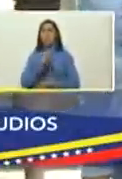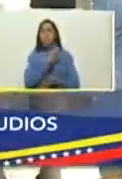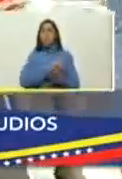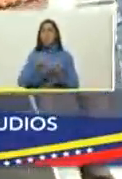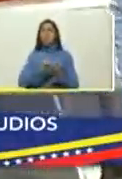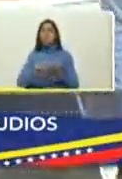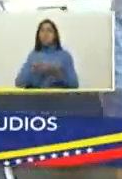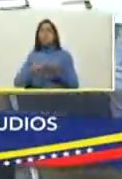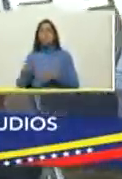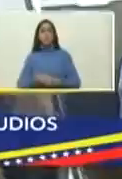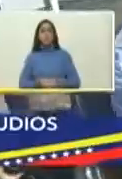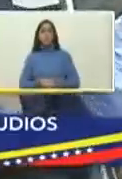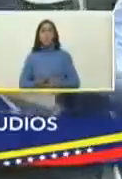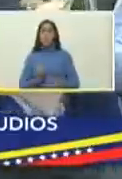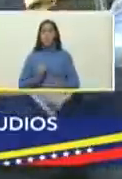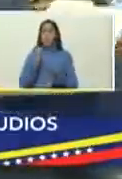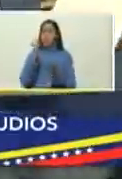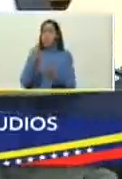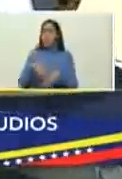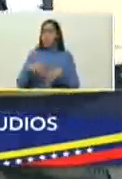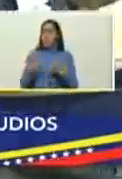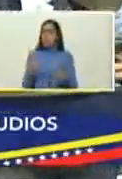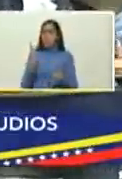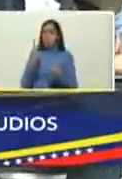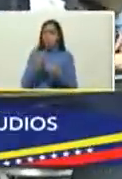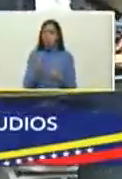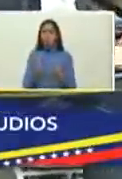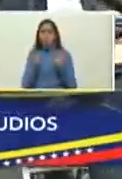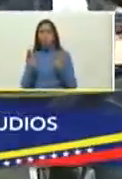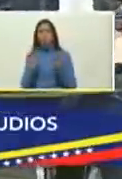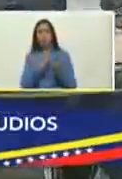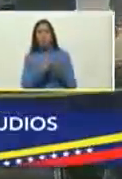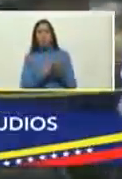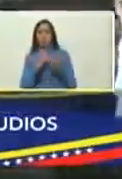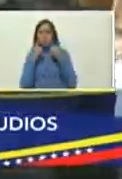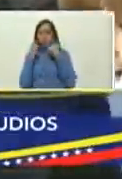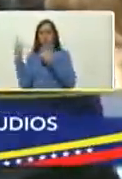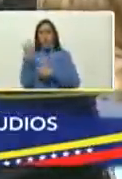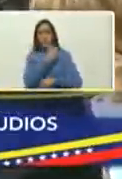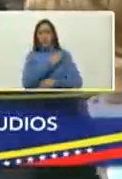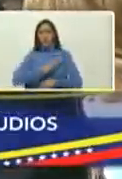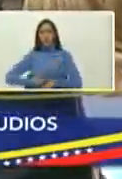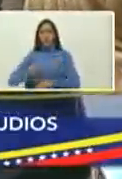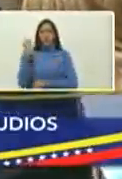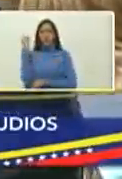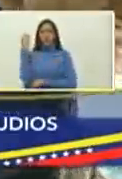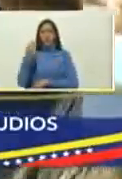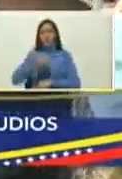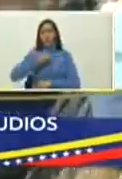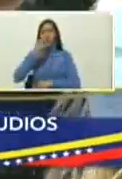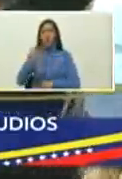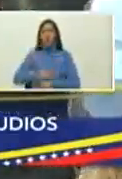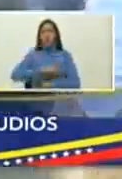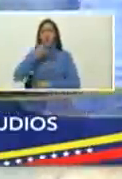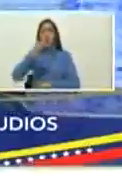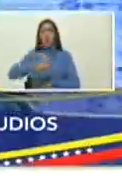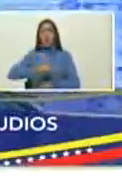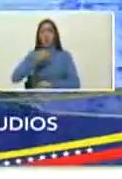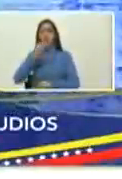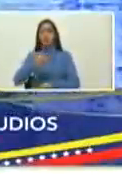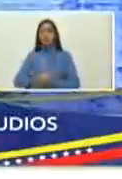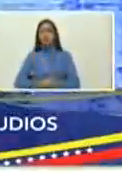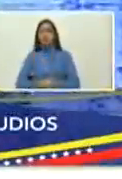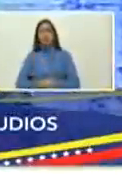un premio creado con el objetivo de reconocer obras originales. De hoy,